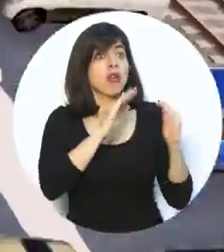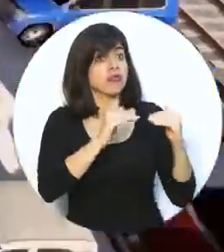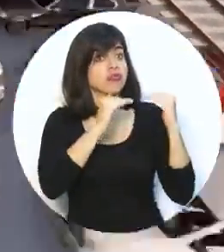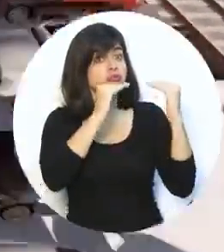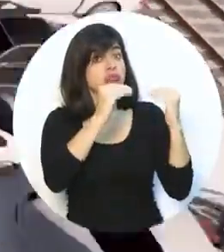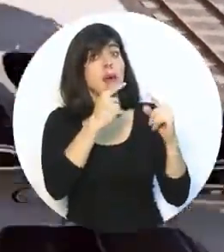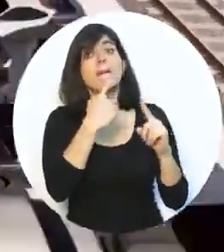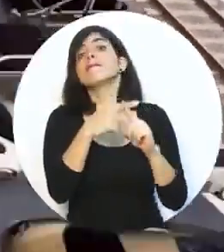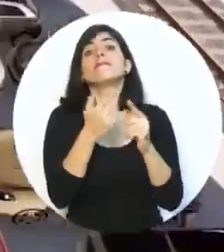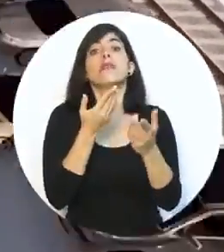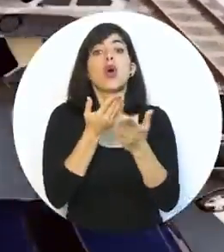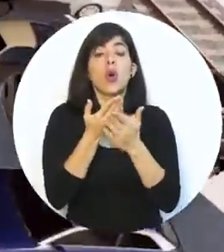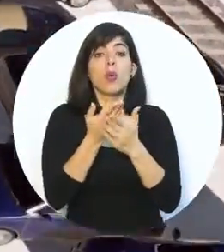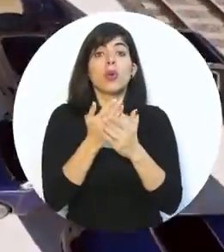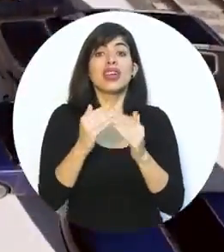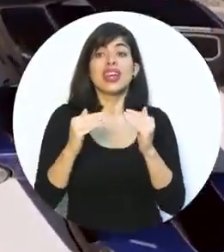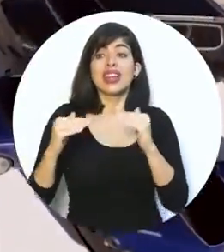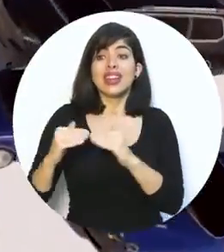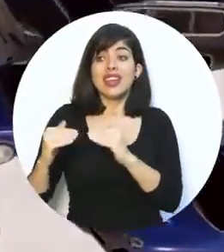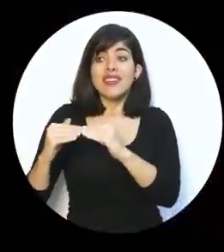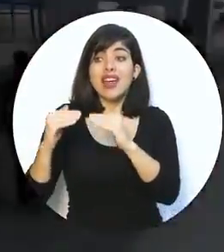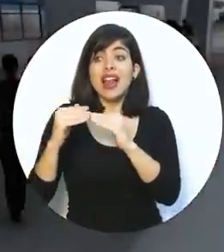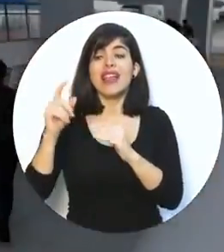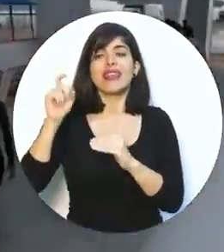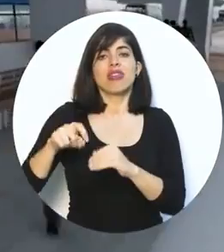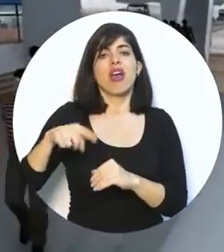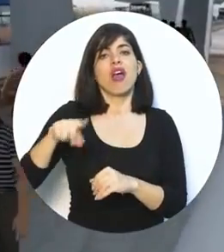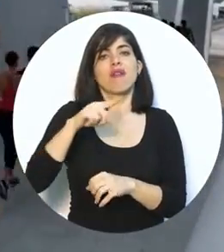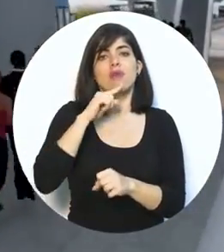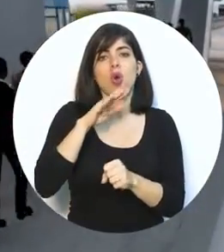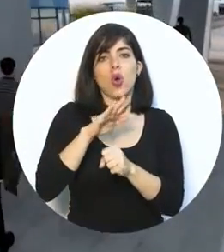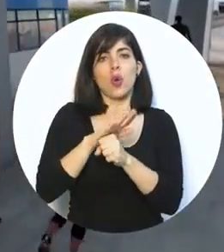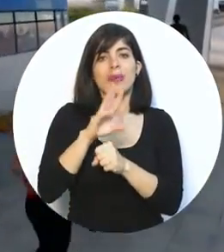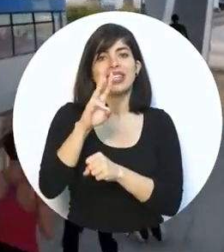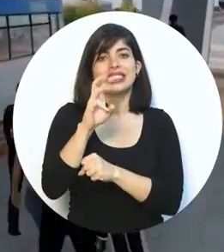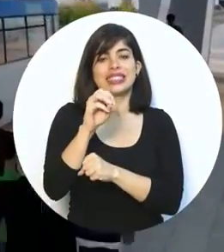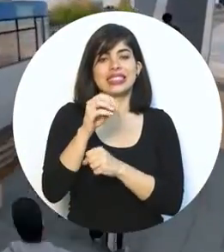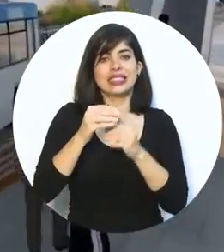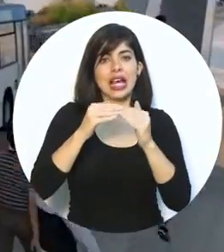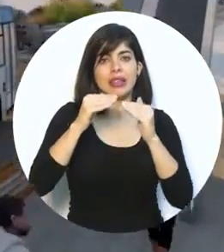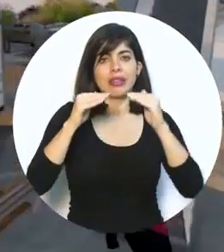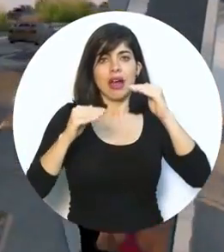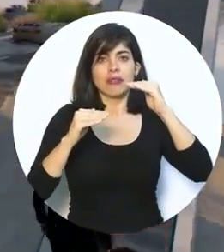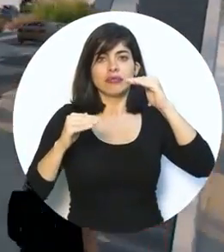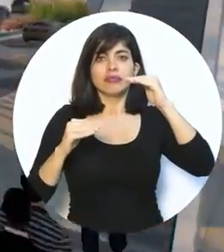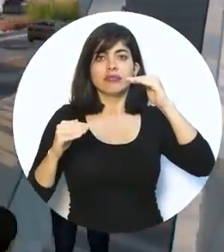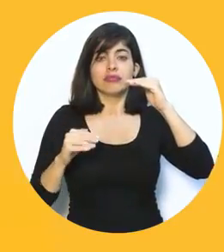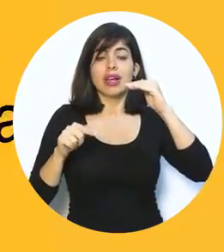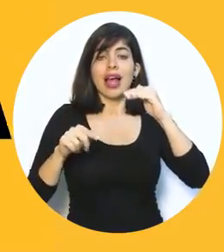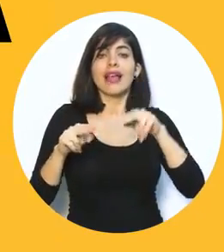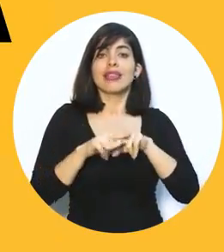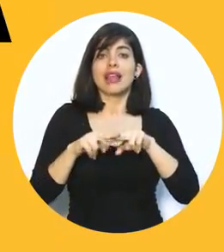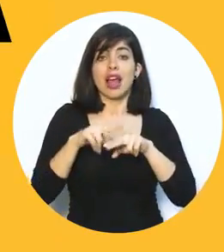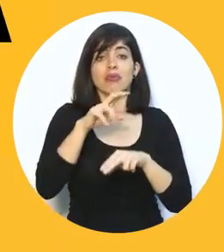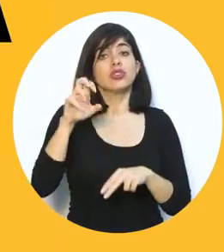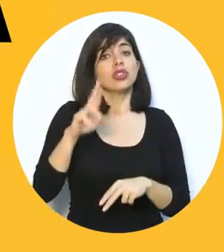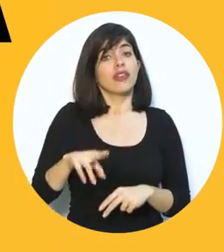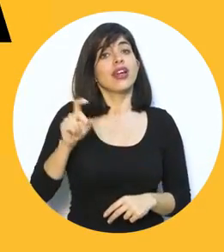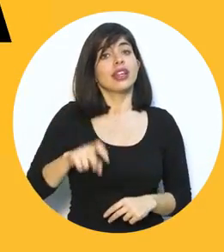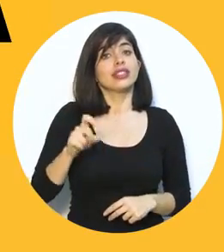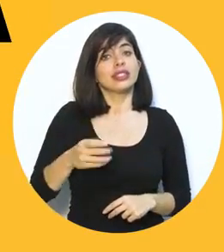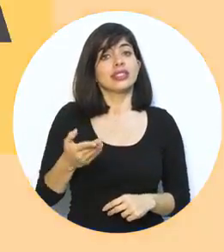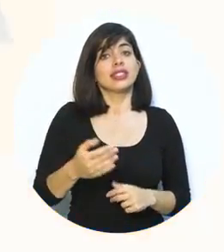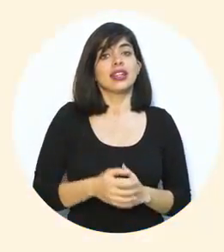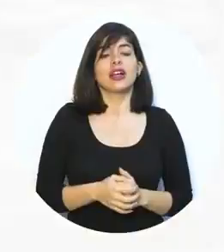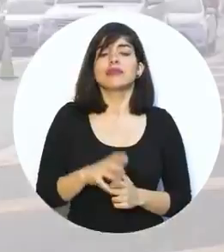estándares de calidad, pero que proponga el uso de línea de nivel, debe cumplir obligatoriamente con 60 pasos al desnivel. Este es el tren que Costa